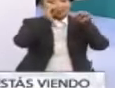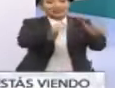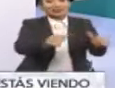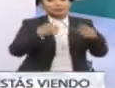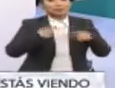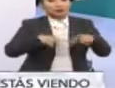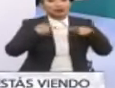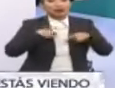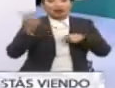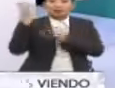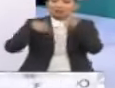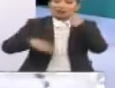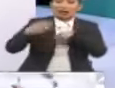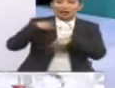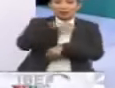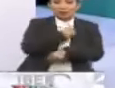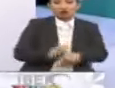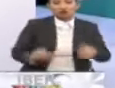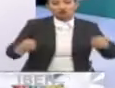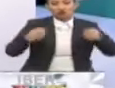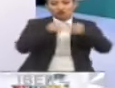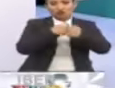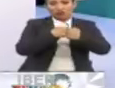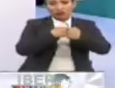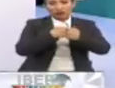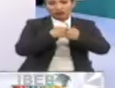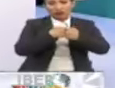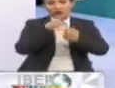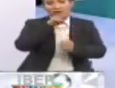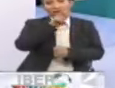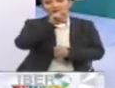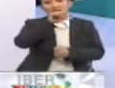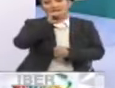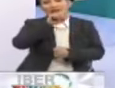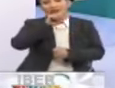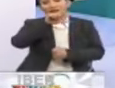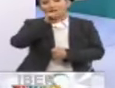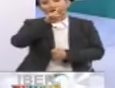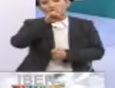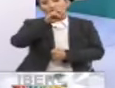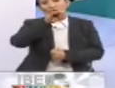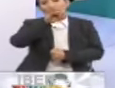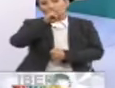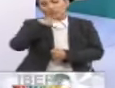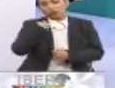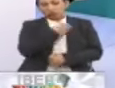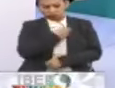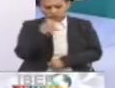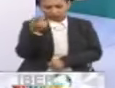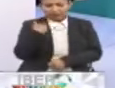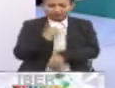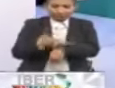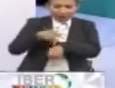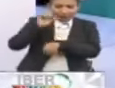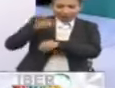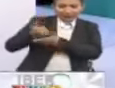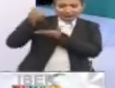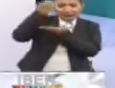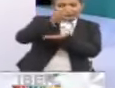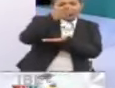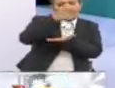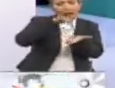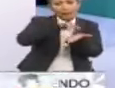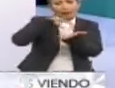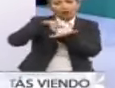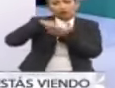de los migrantes en el municipio fronterizo de Villa del Rosario y se comprometió a gestionar más recursos económicos